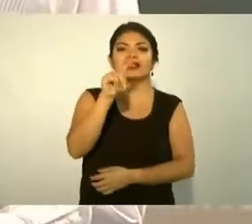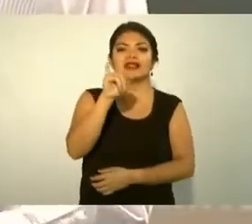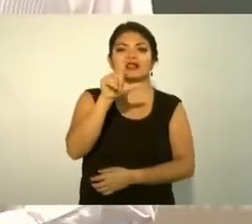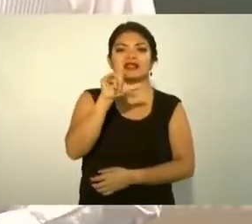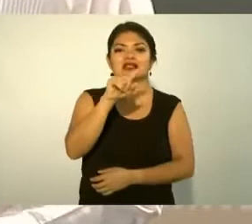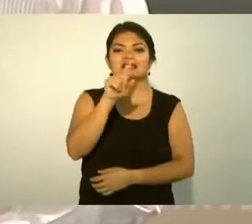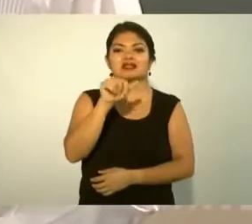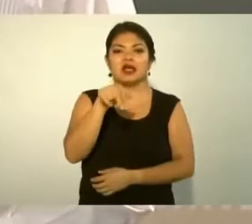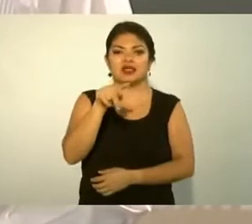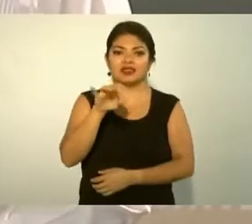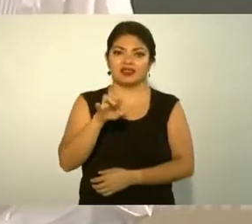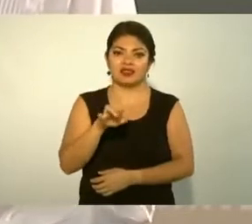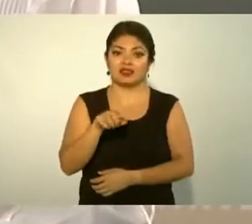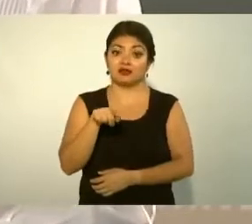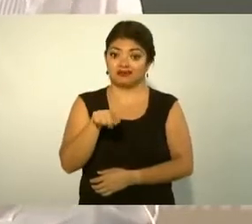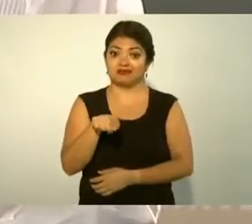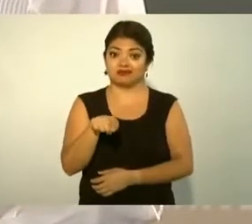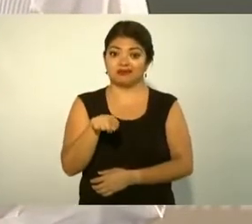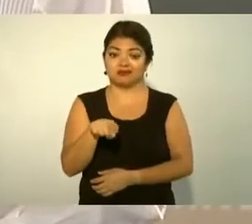eso se fue